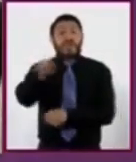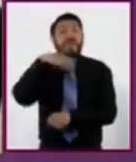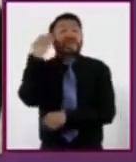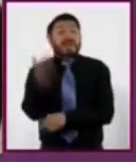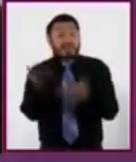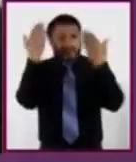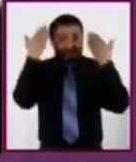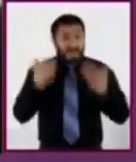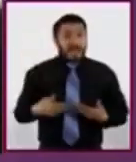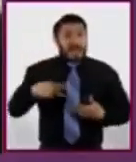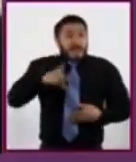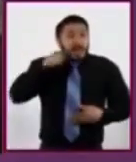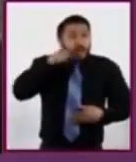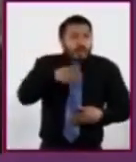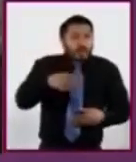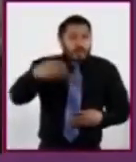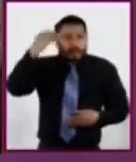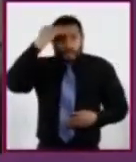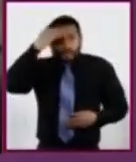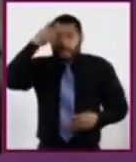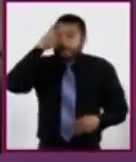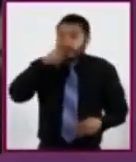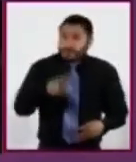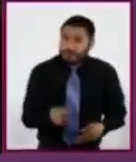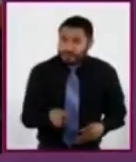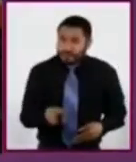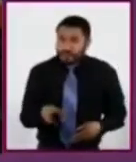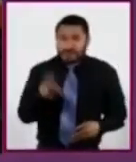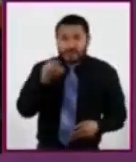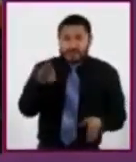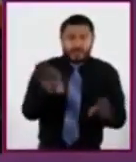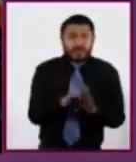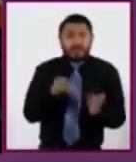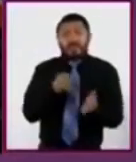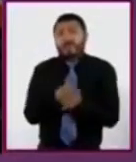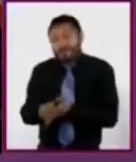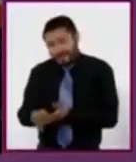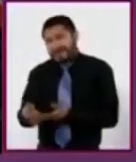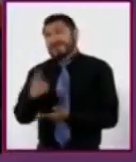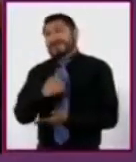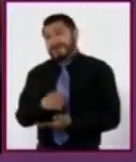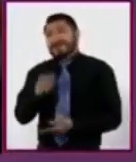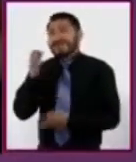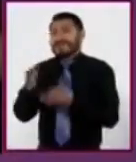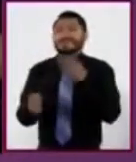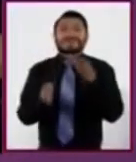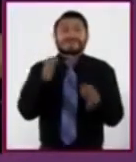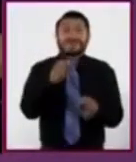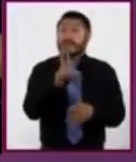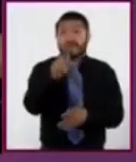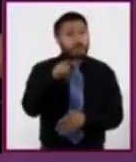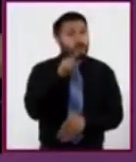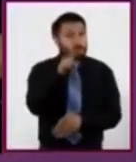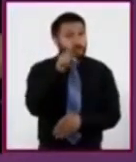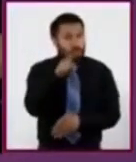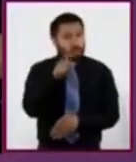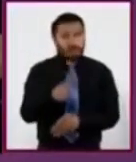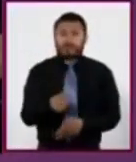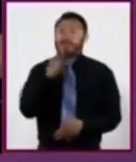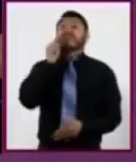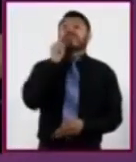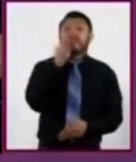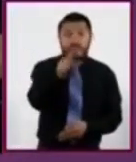asegúrate de ser realista y no determines tu decisión buscando complacer a los demás. Recuerda que tú